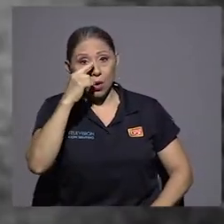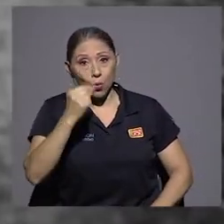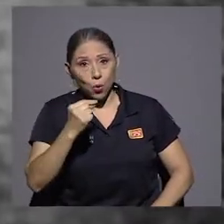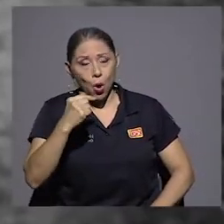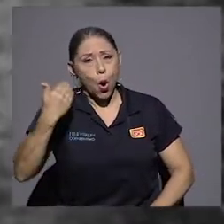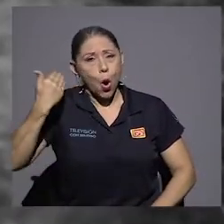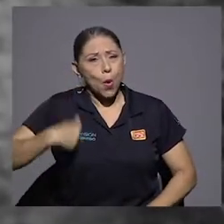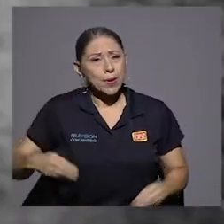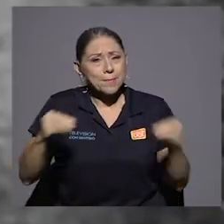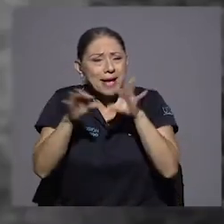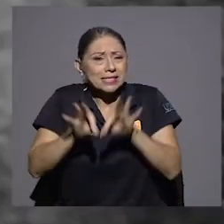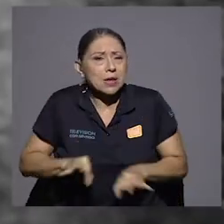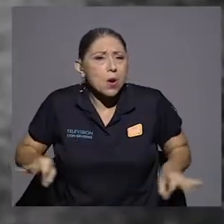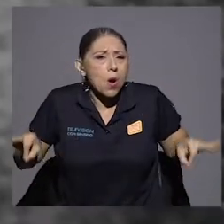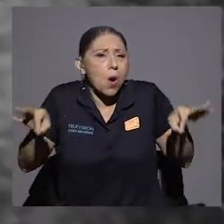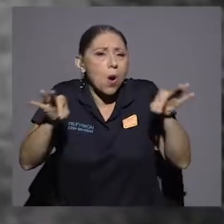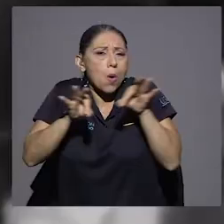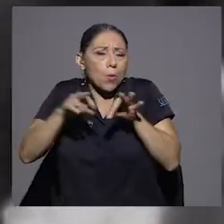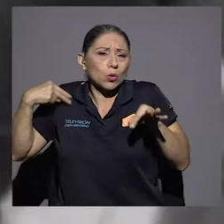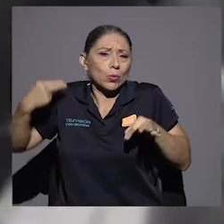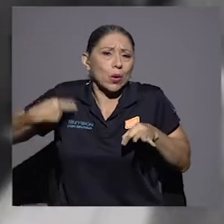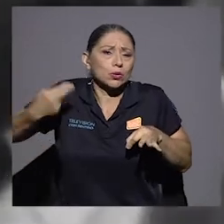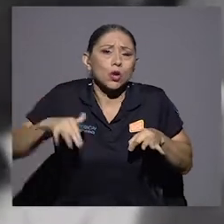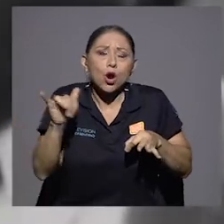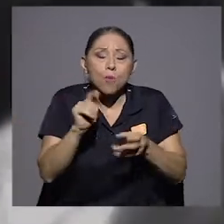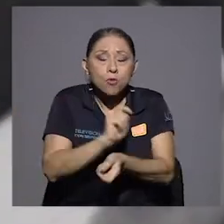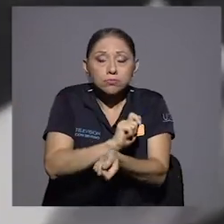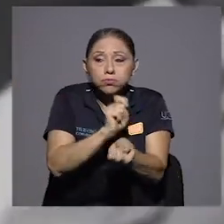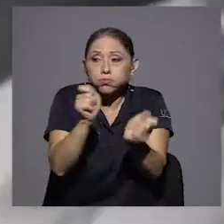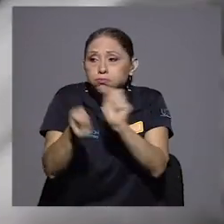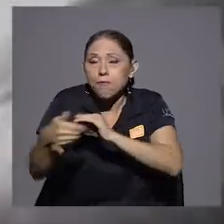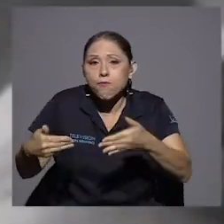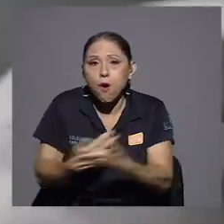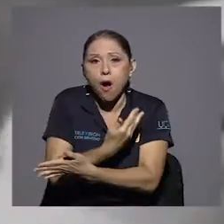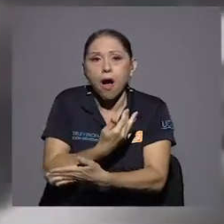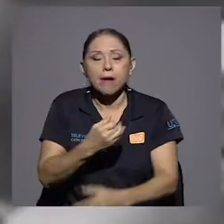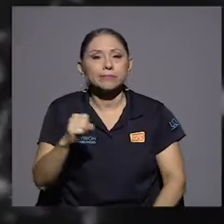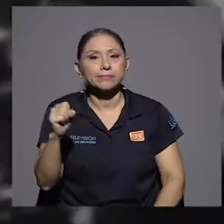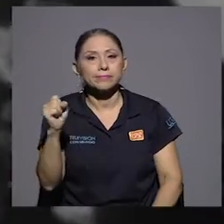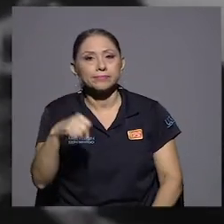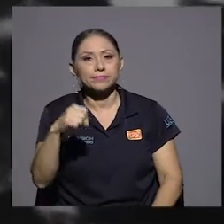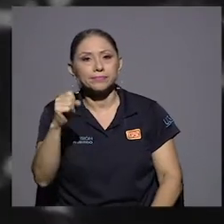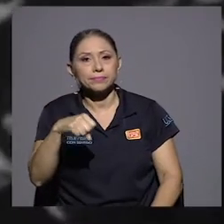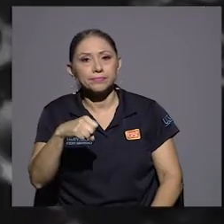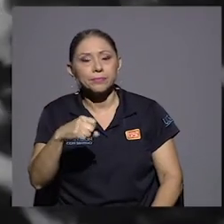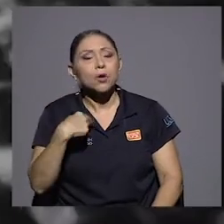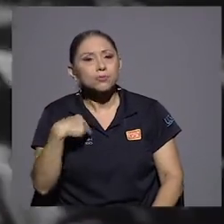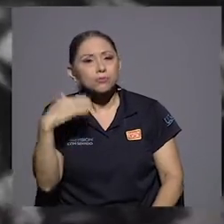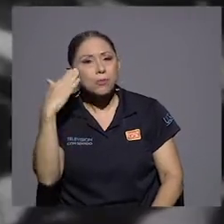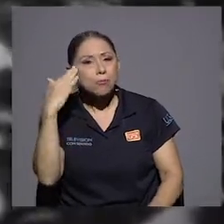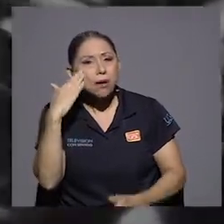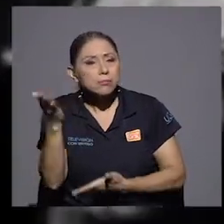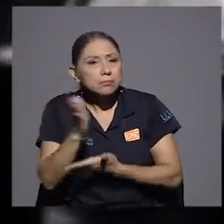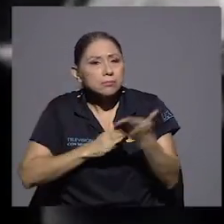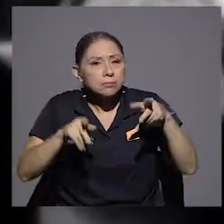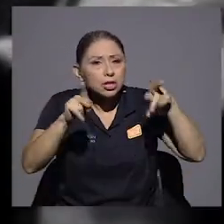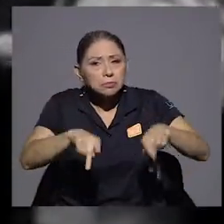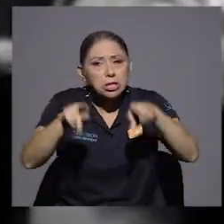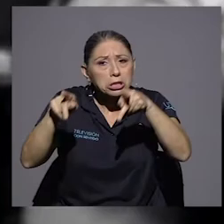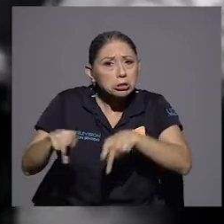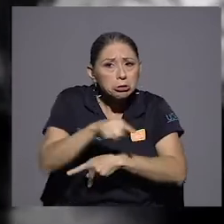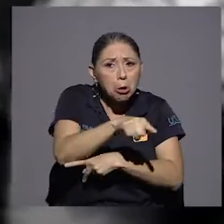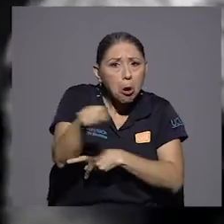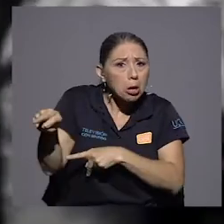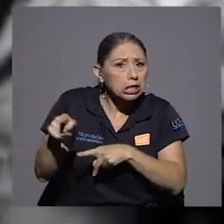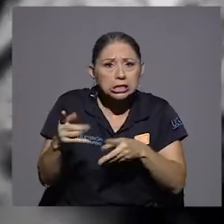historia como reformador. Definitivamente, sí. Yo sé que habrá personas que todavía no quieran